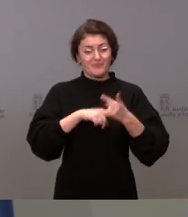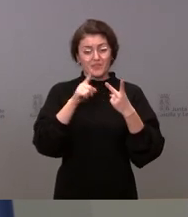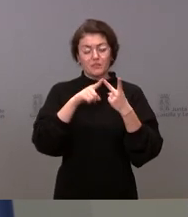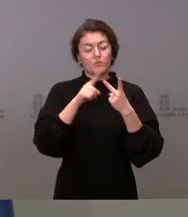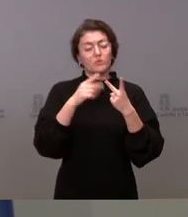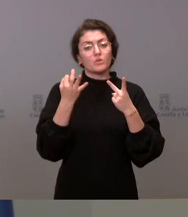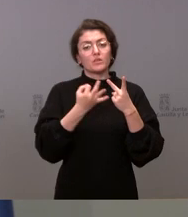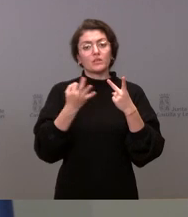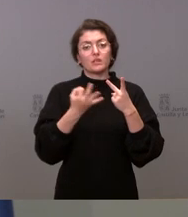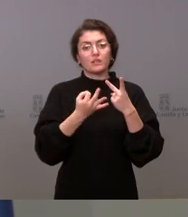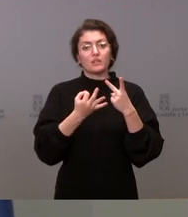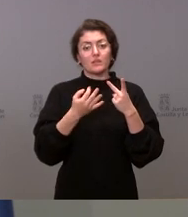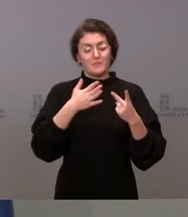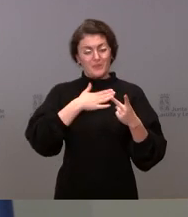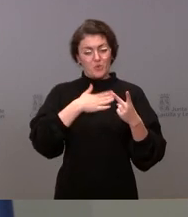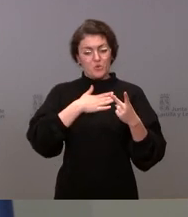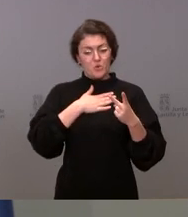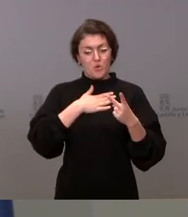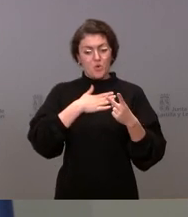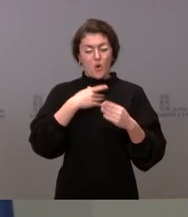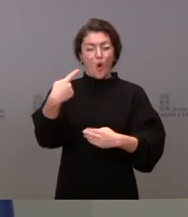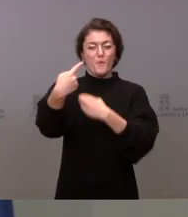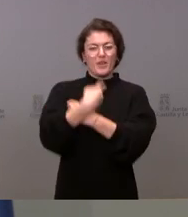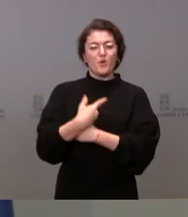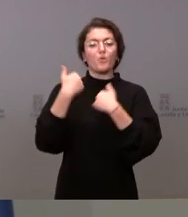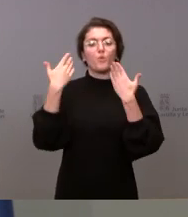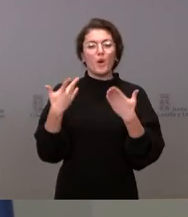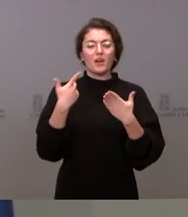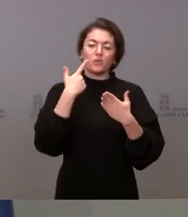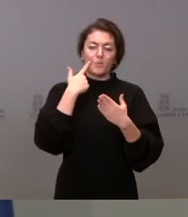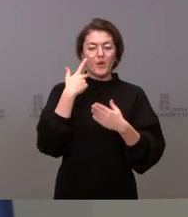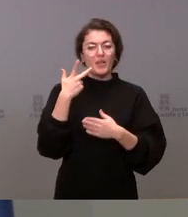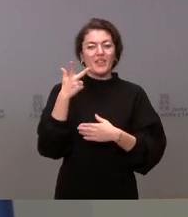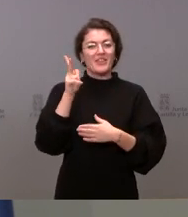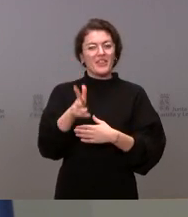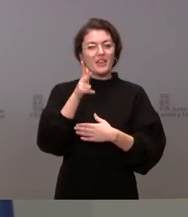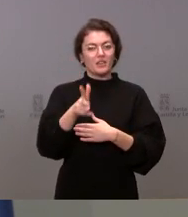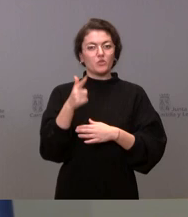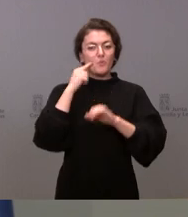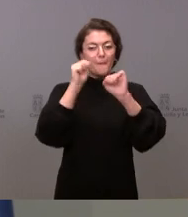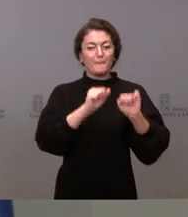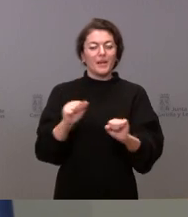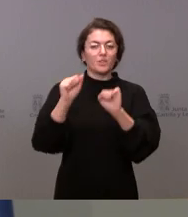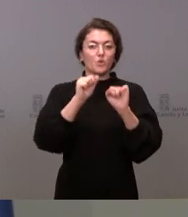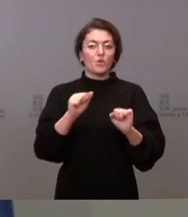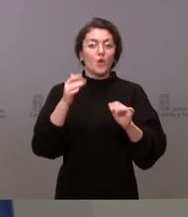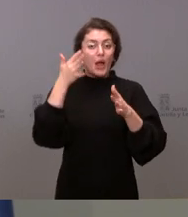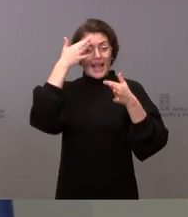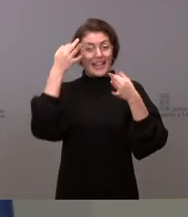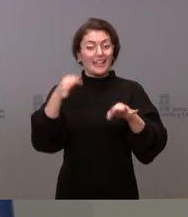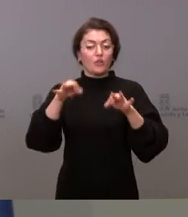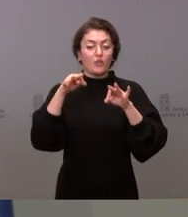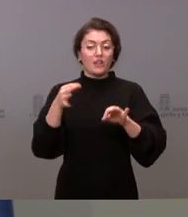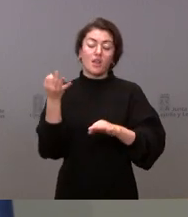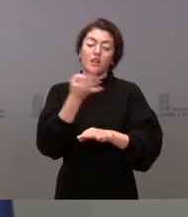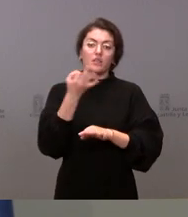es preservar el derecho a la presunción de inocencia. Creo que esto es algo en lo que,